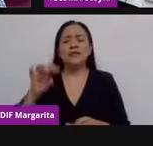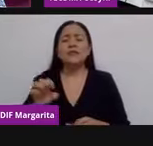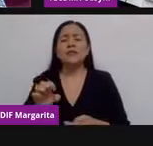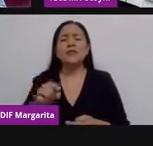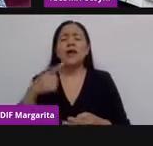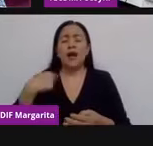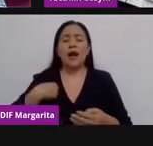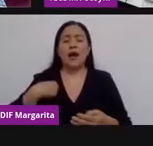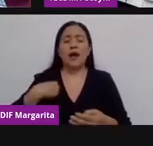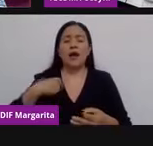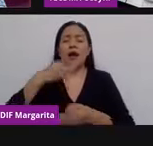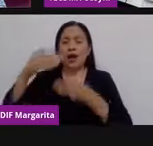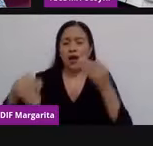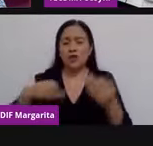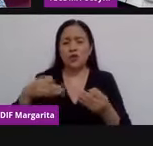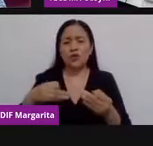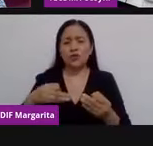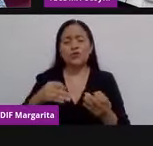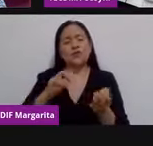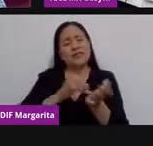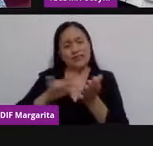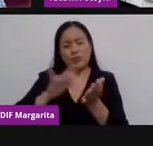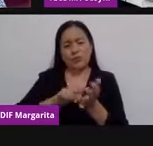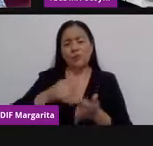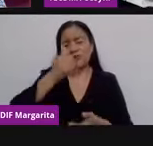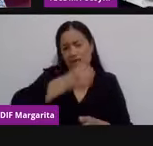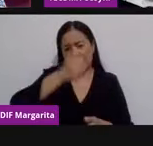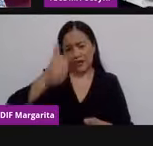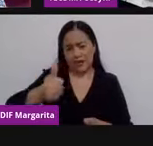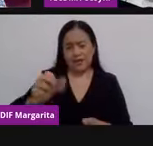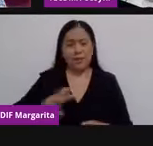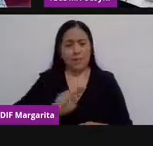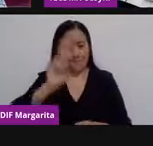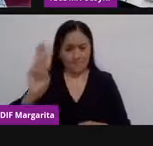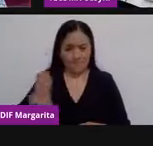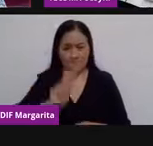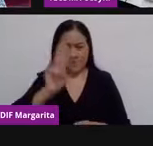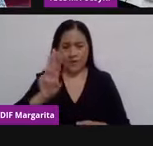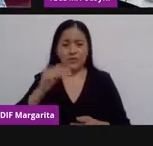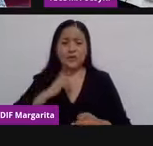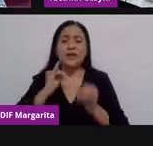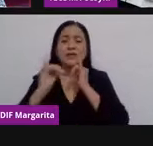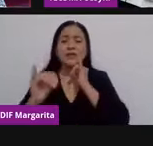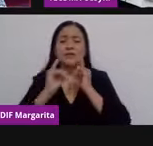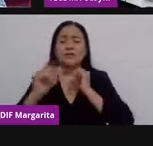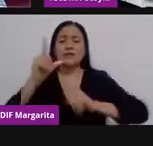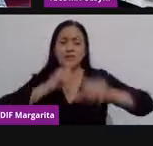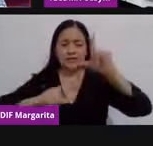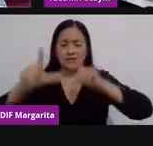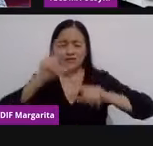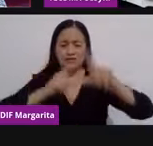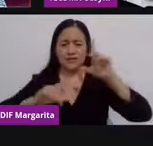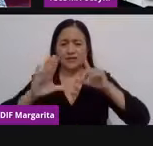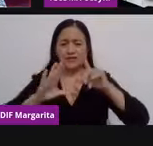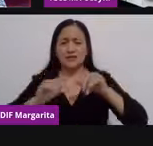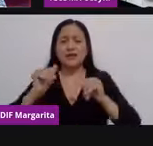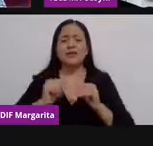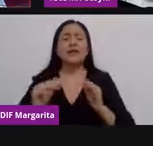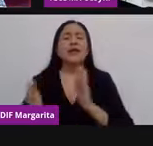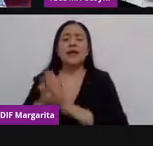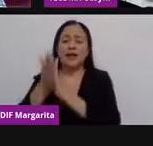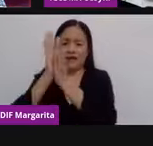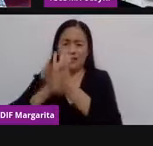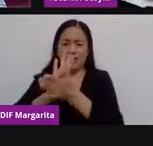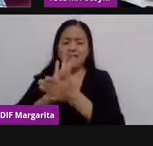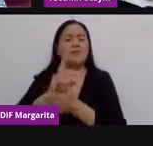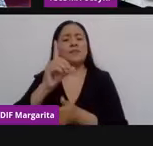profundamente el apoyo y la asistencia de cada miércoles valiosísima interpretación en lengua de señas mexicana, de la Academia de Lengua de Señas